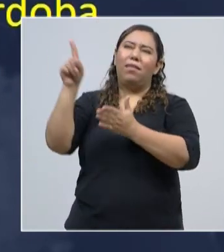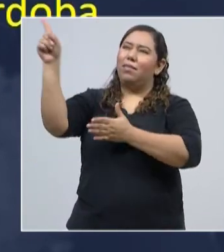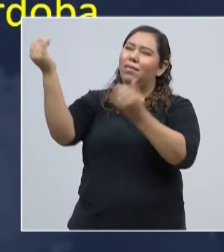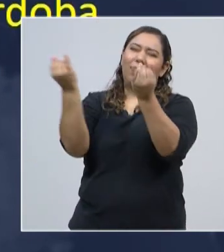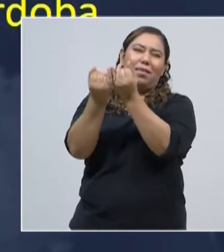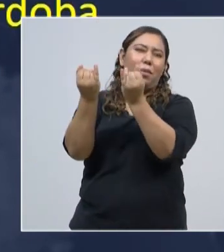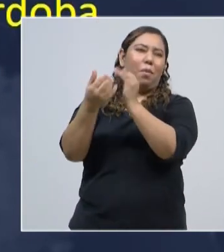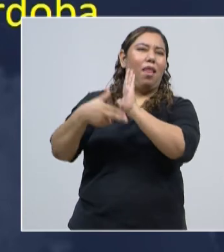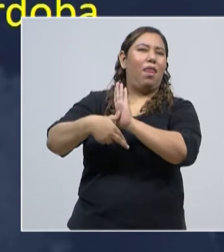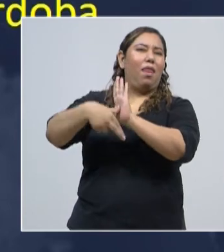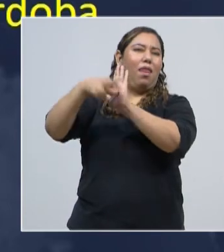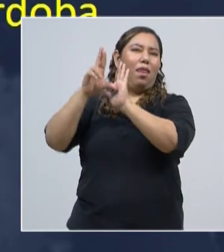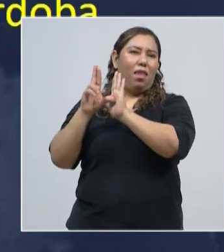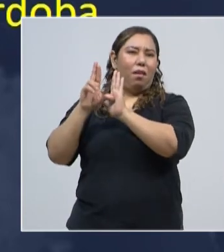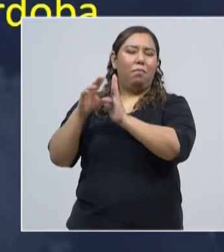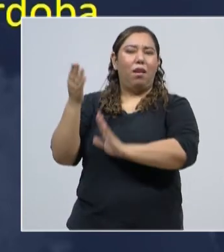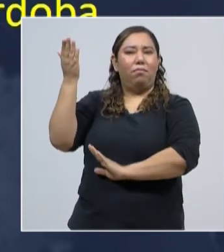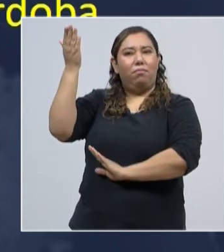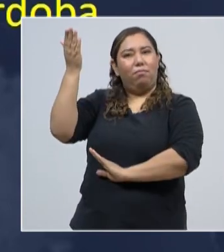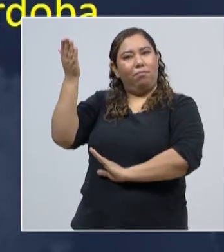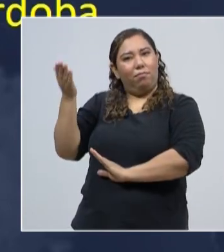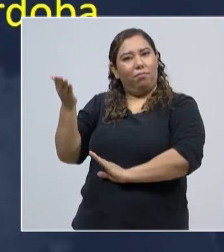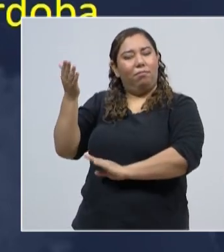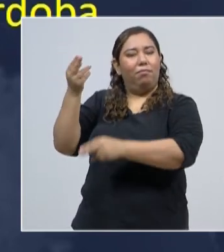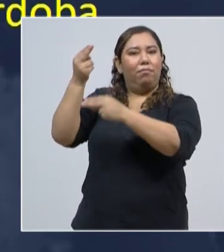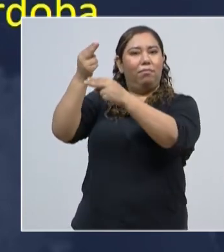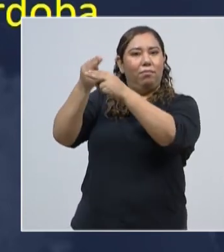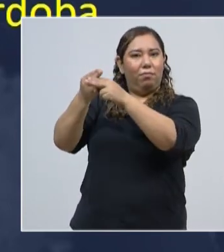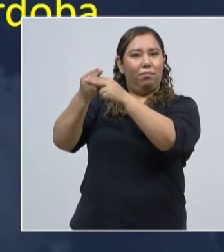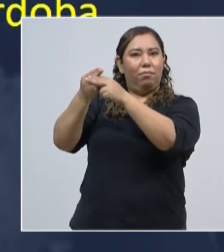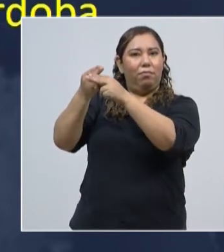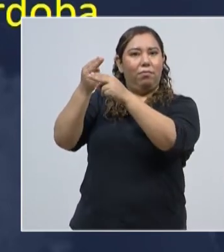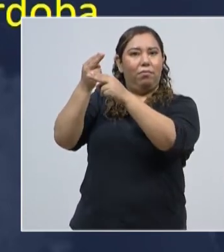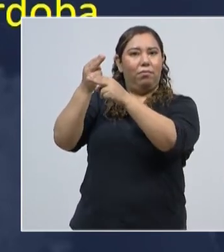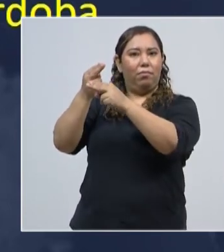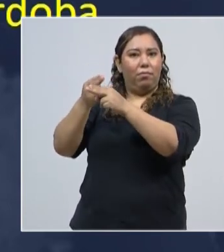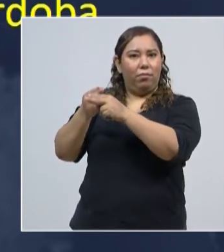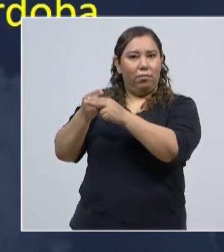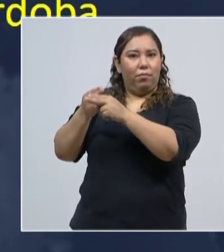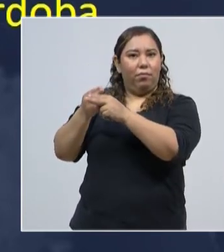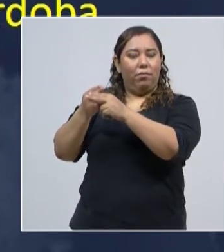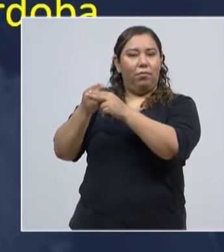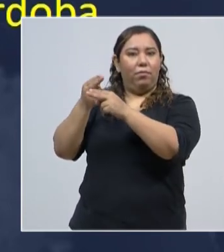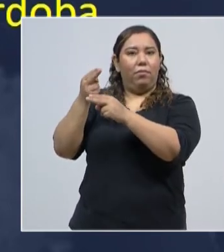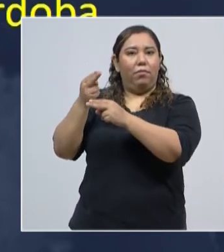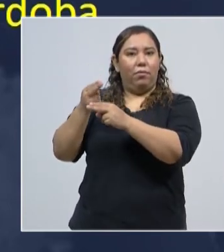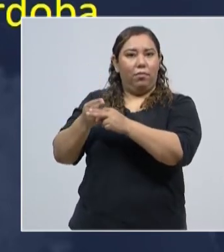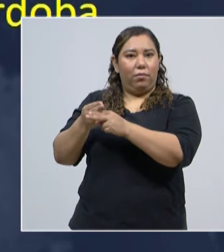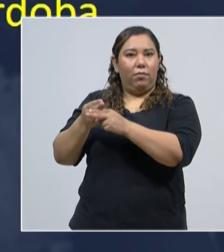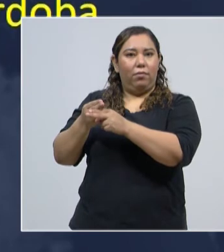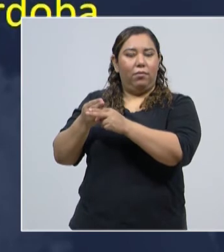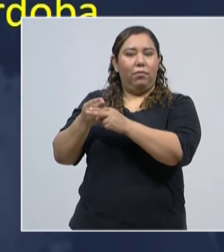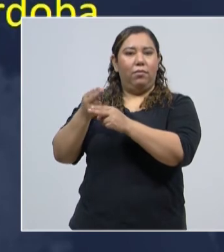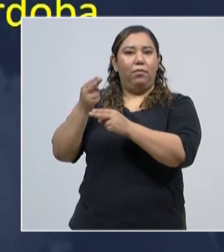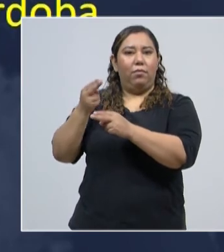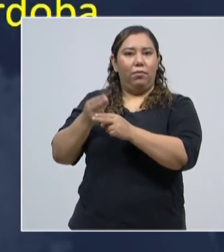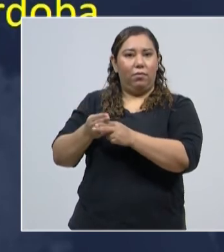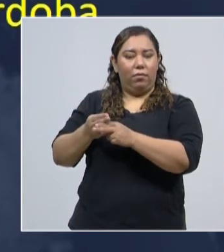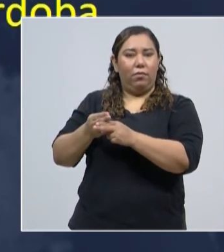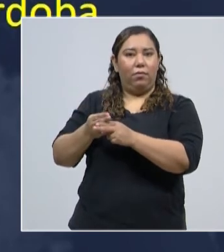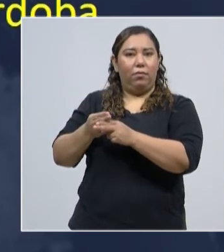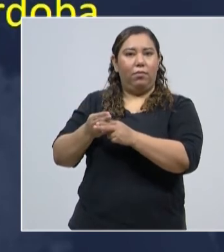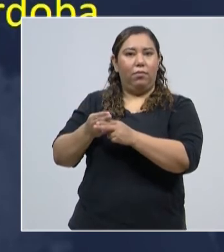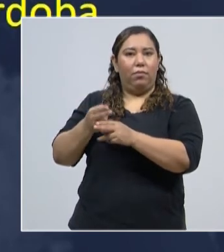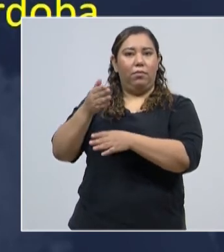colonias Villa Cristina, Colonia Fuerzas Unidas, Colonia Altos de los Laureles, Colonia Oroquina, Colonia Santa